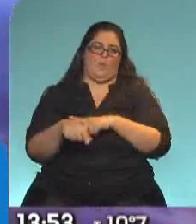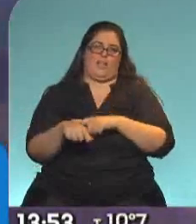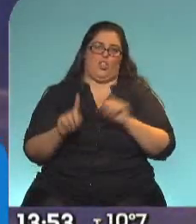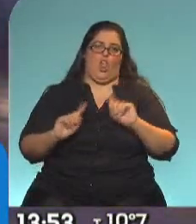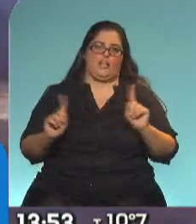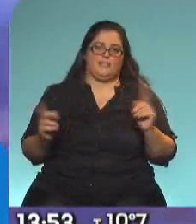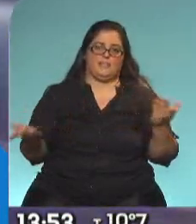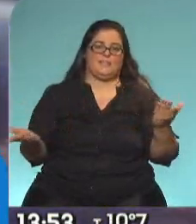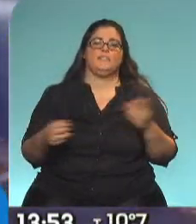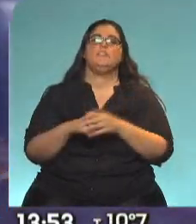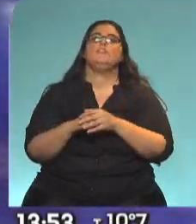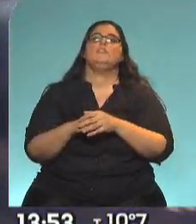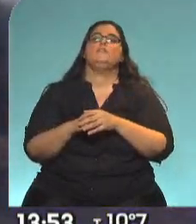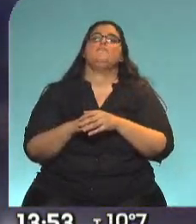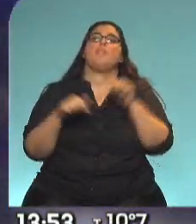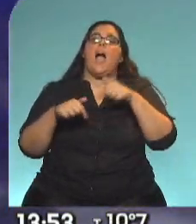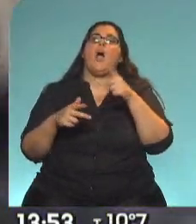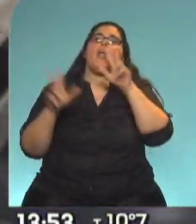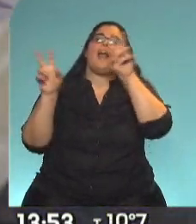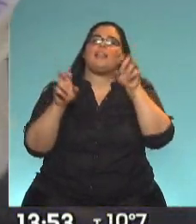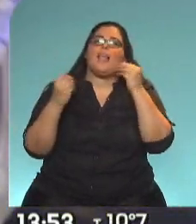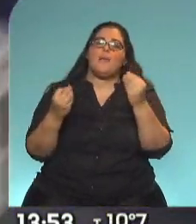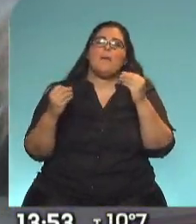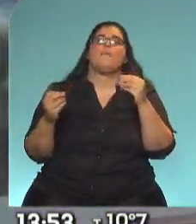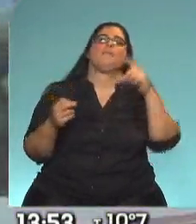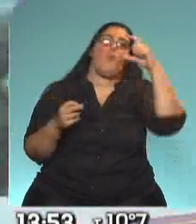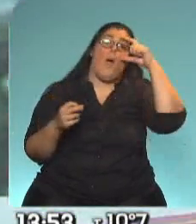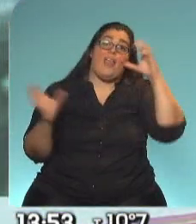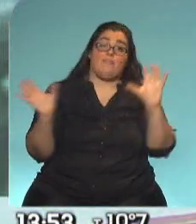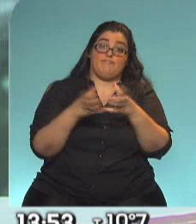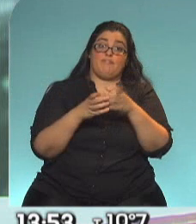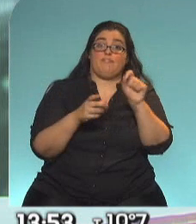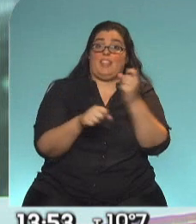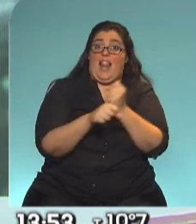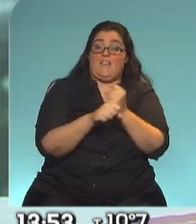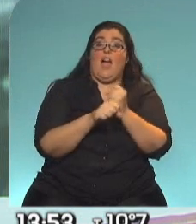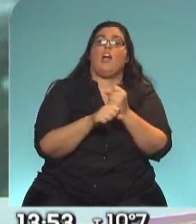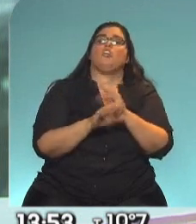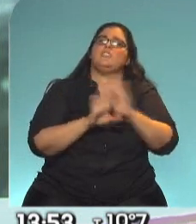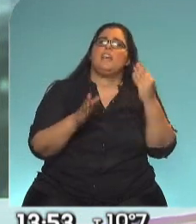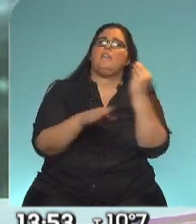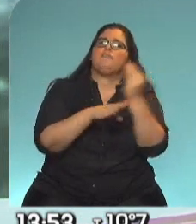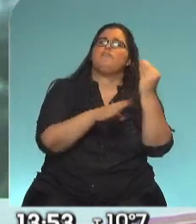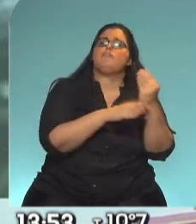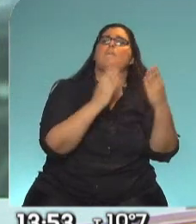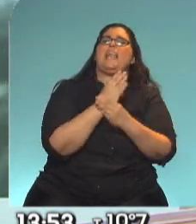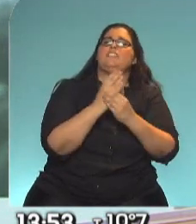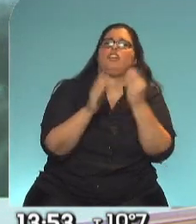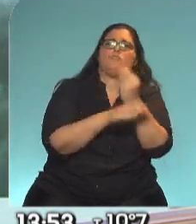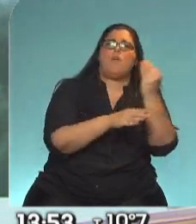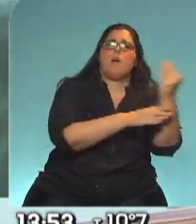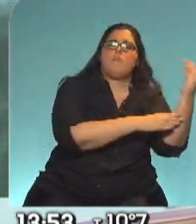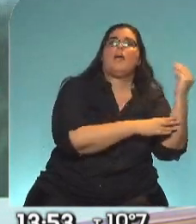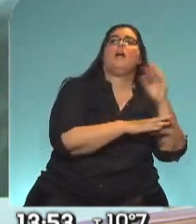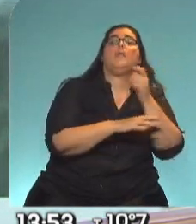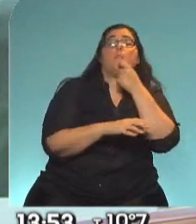Vamos a hablar ahora del gabinete de Joe Biden, que fue anunciando diferentes ministros a lo largo de la semana, entre ellos